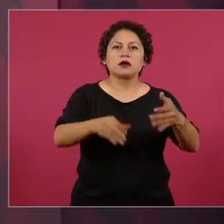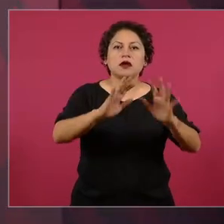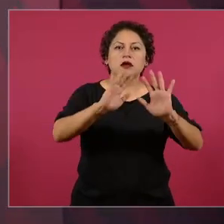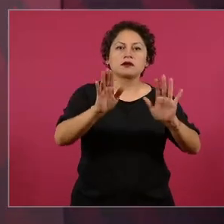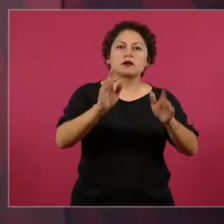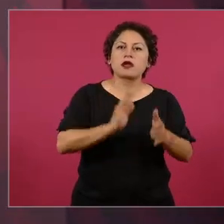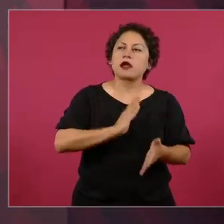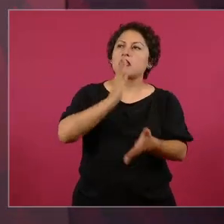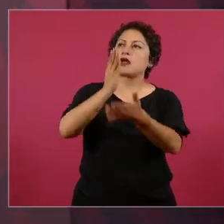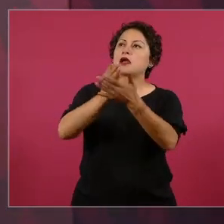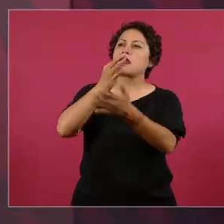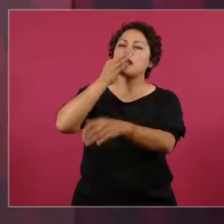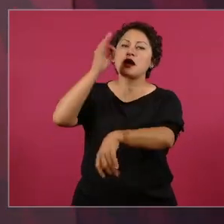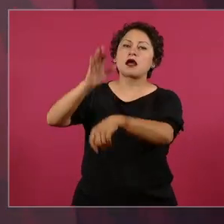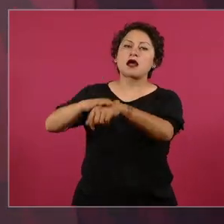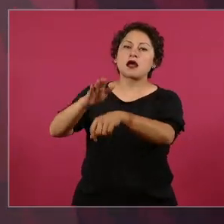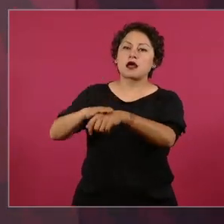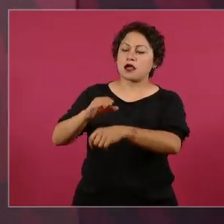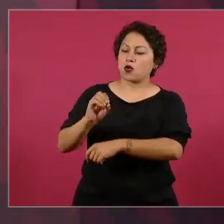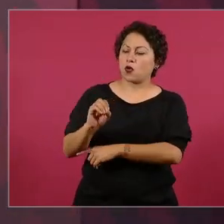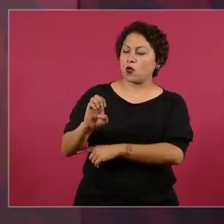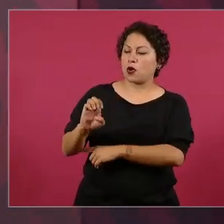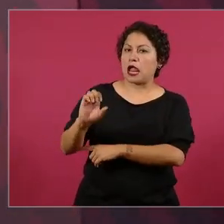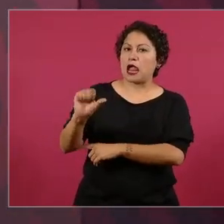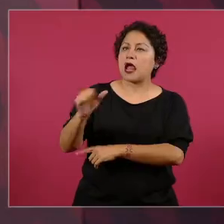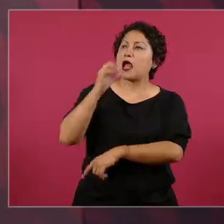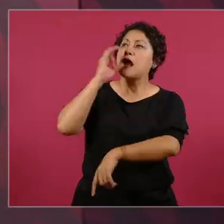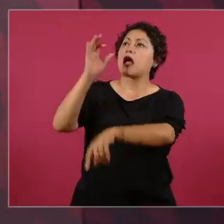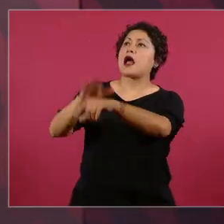ahora pues irían